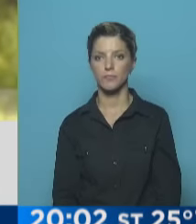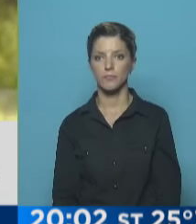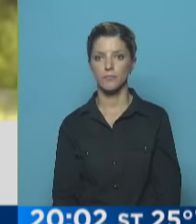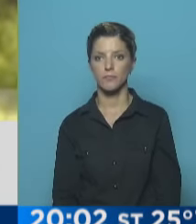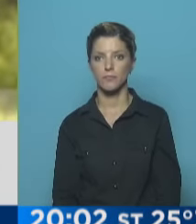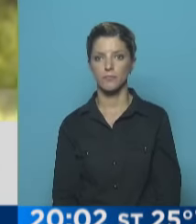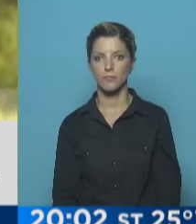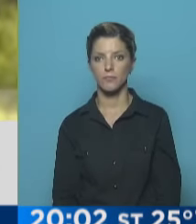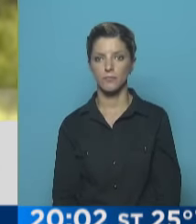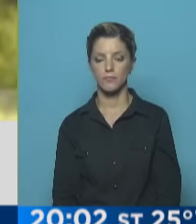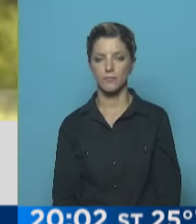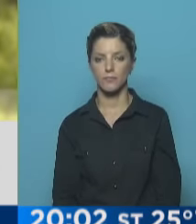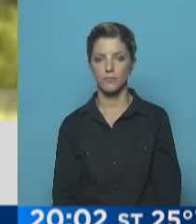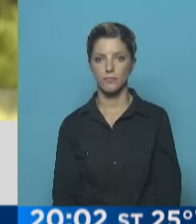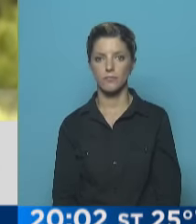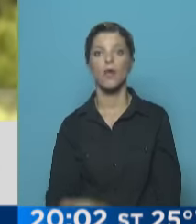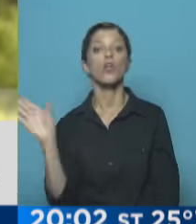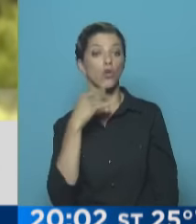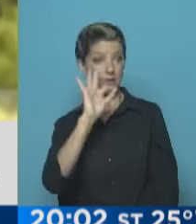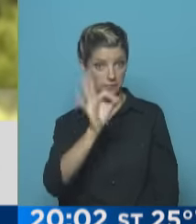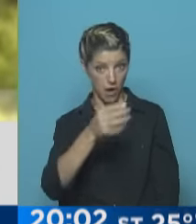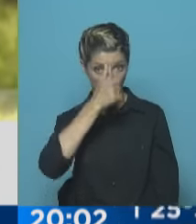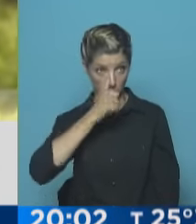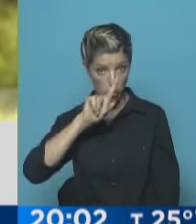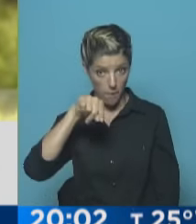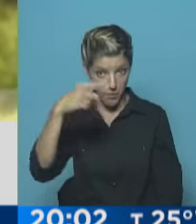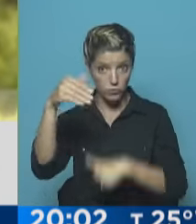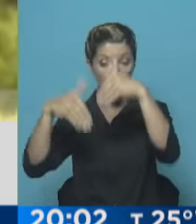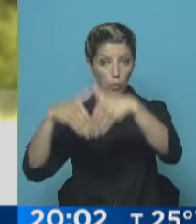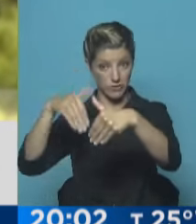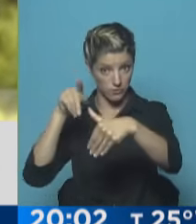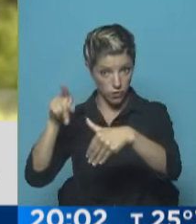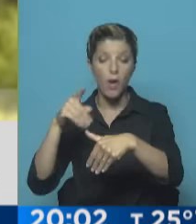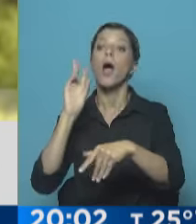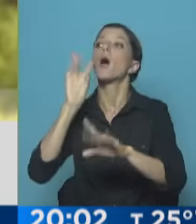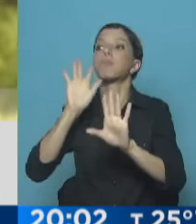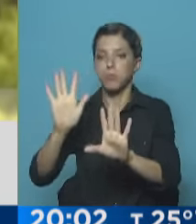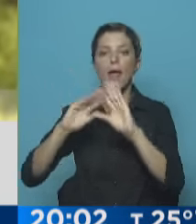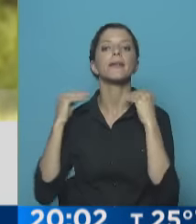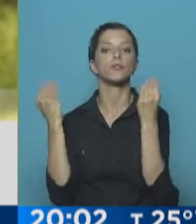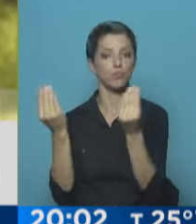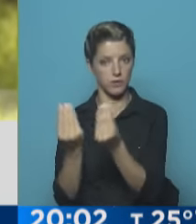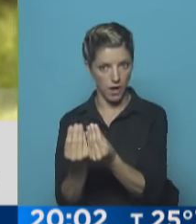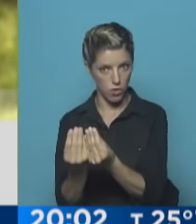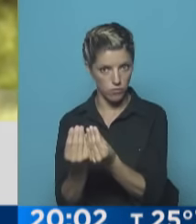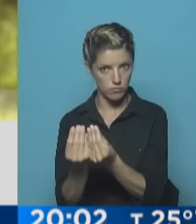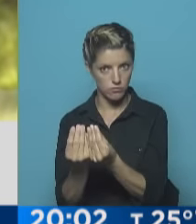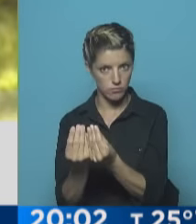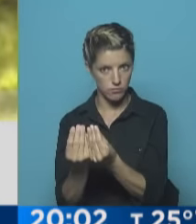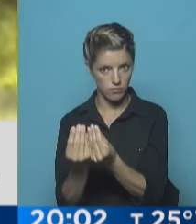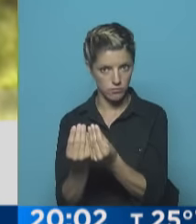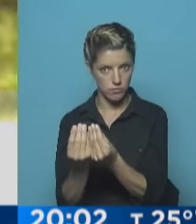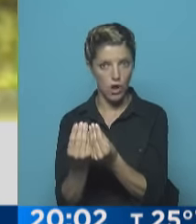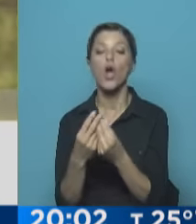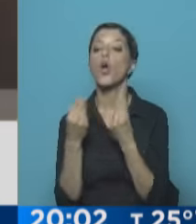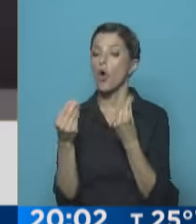No escapa nadie que el domingo que viene son las elecciones. Hay que ver cuál es el resultado de las elecciones, cómo se